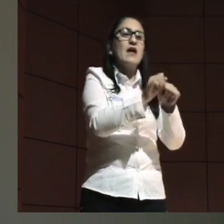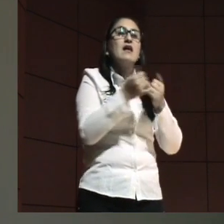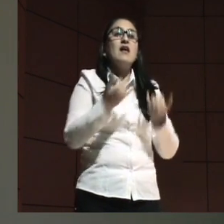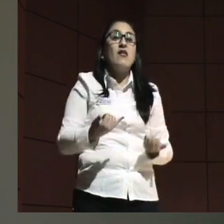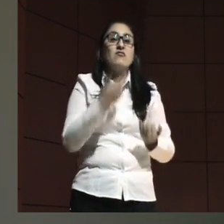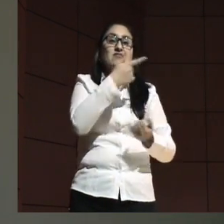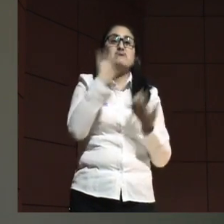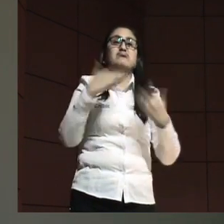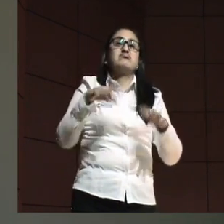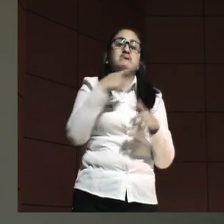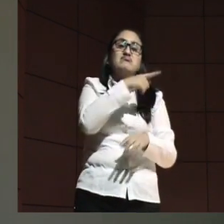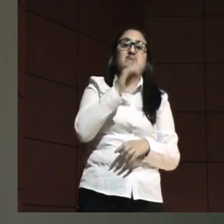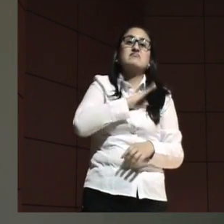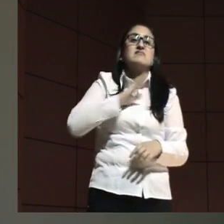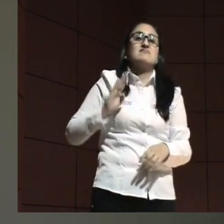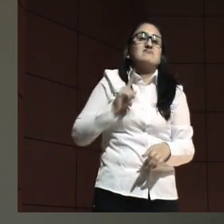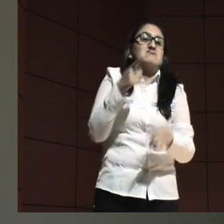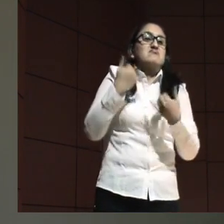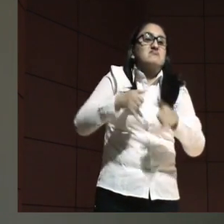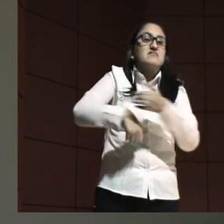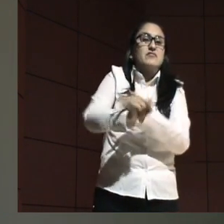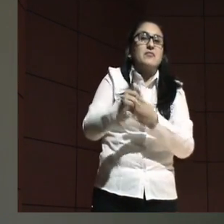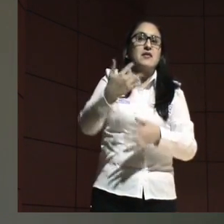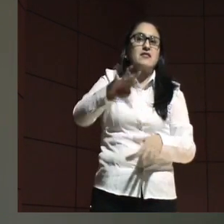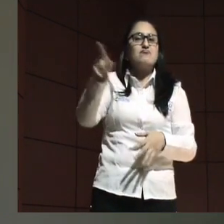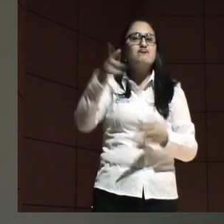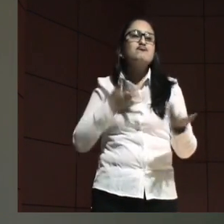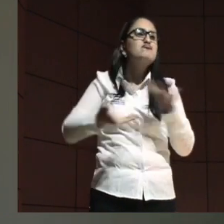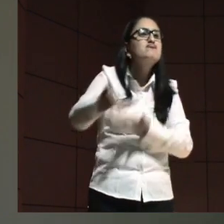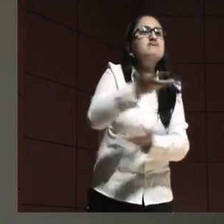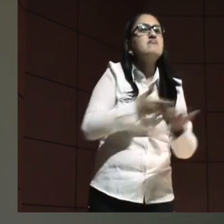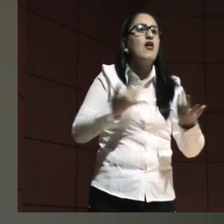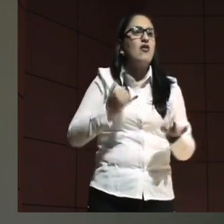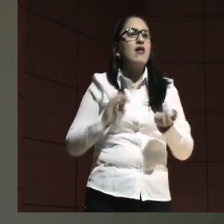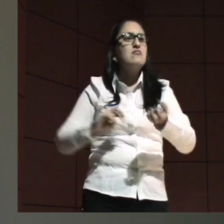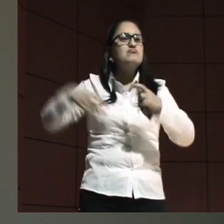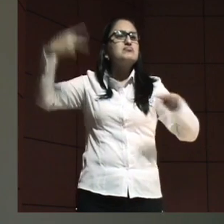estrella del fútbol. Y se le caracteriza por su compañerismo, por todo lo contrario.